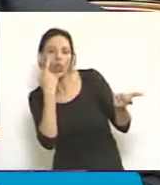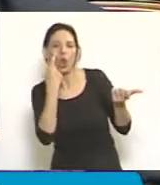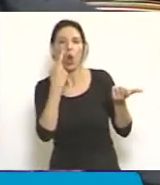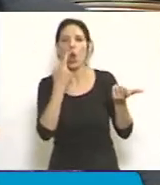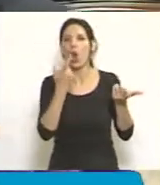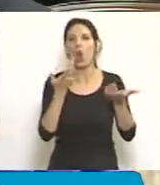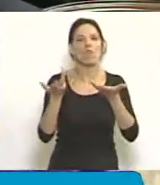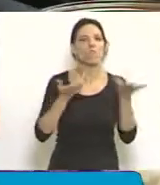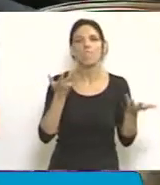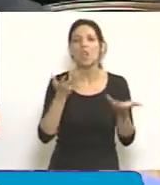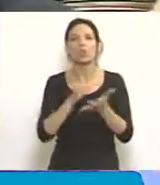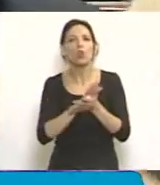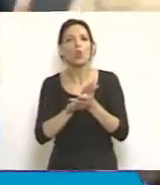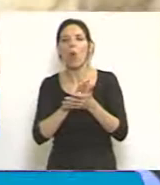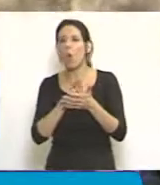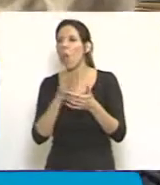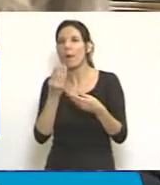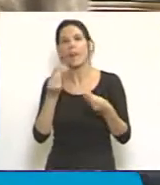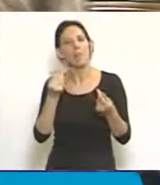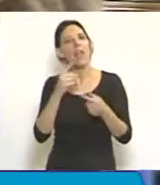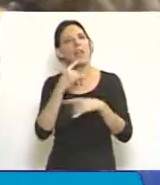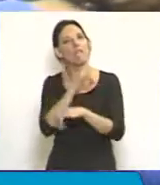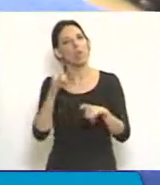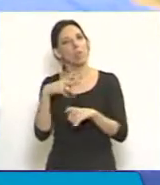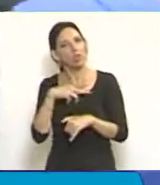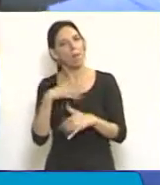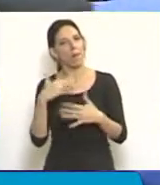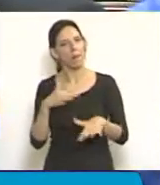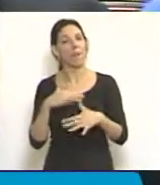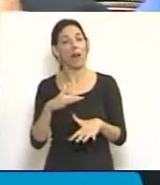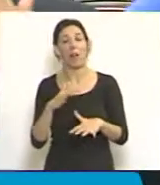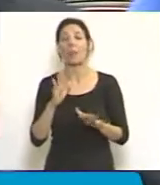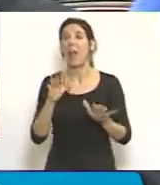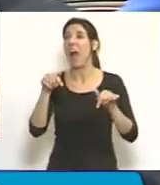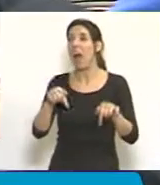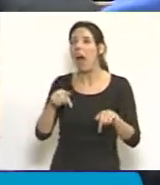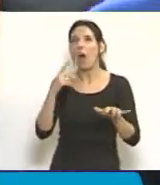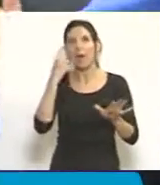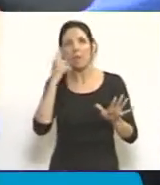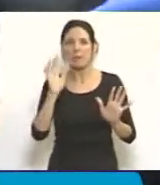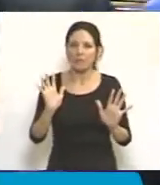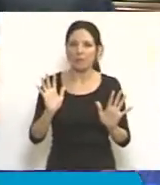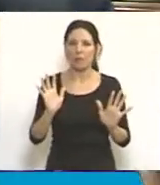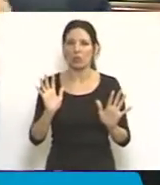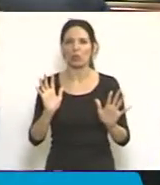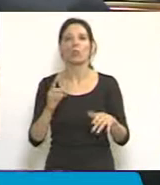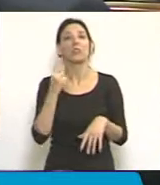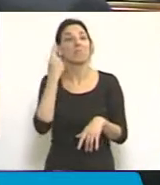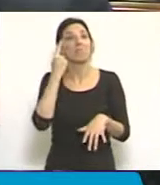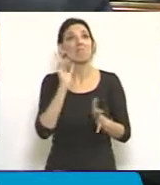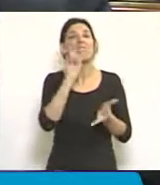ejemplo, al manejo de datos sensibles. No lo piense necesariamente la coyuntura. Digo, en términos